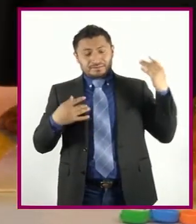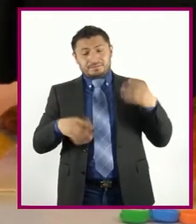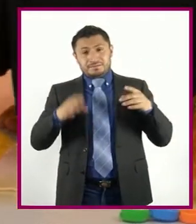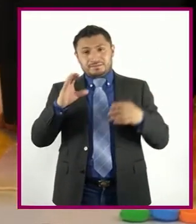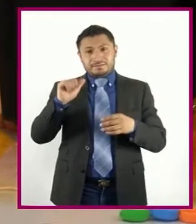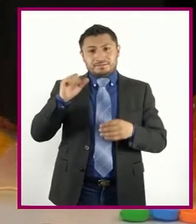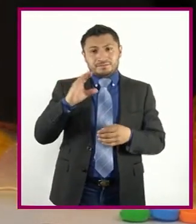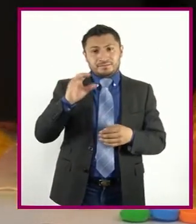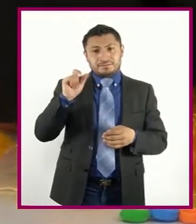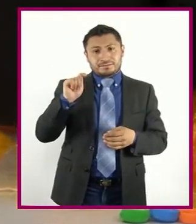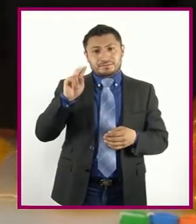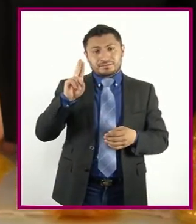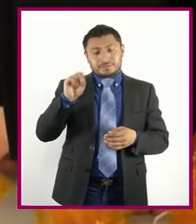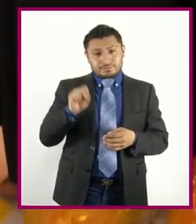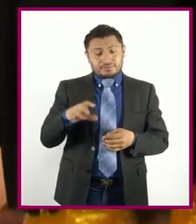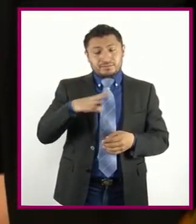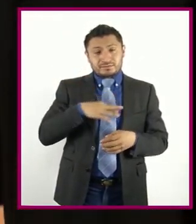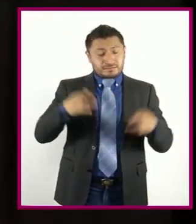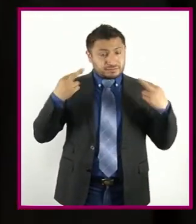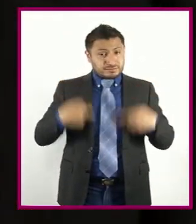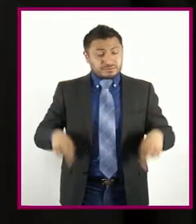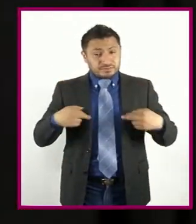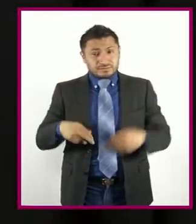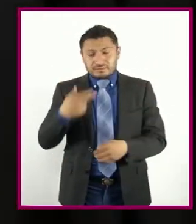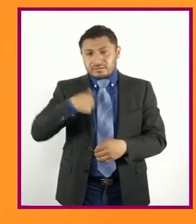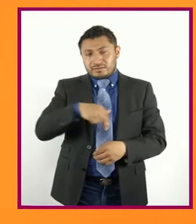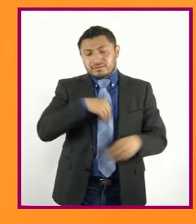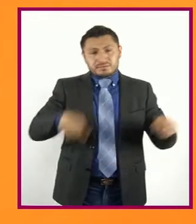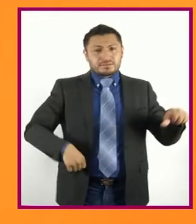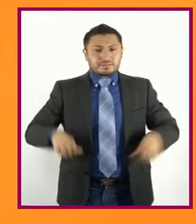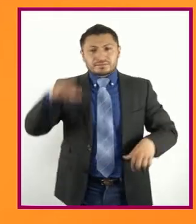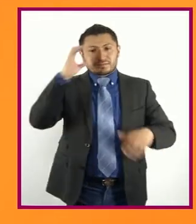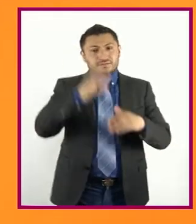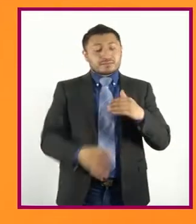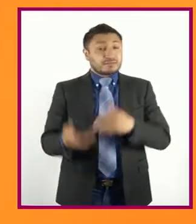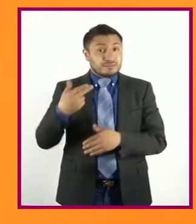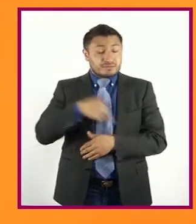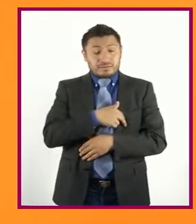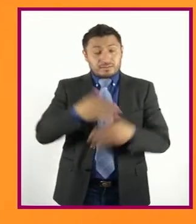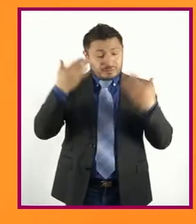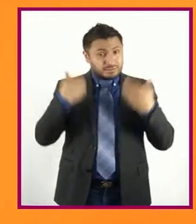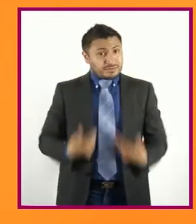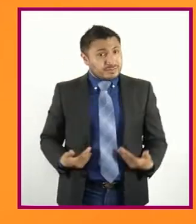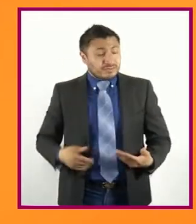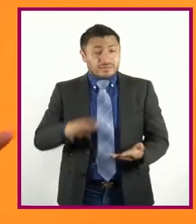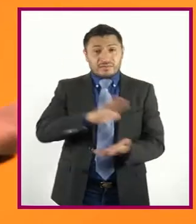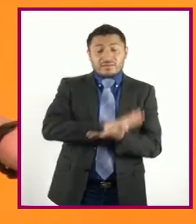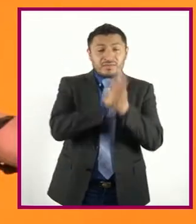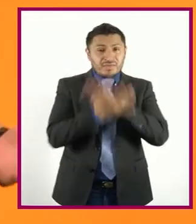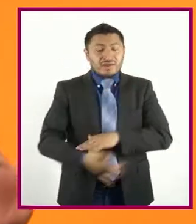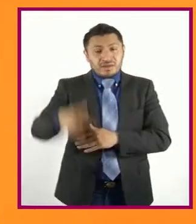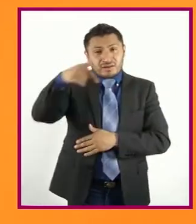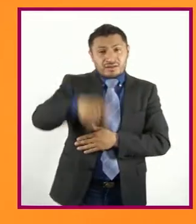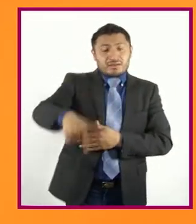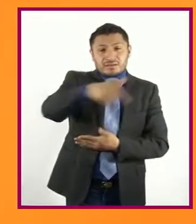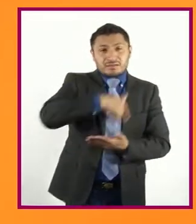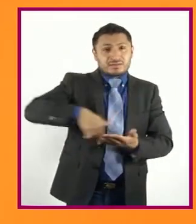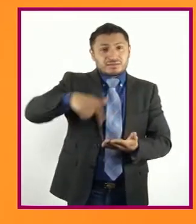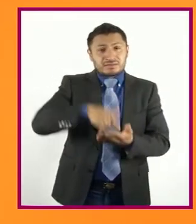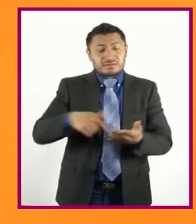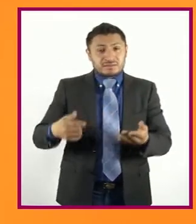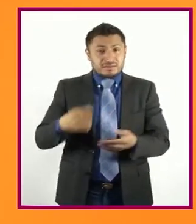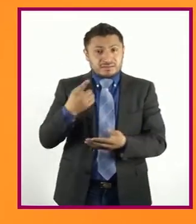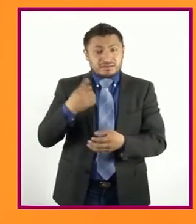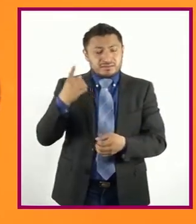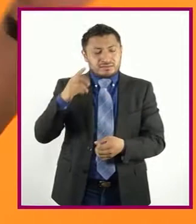cactus Y el vestuario Estamos terminando La actividad Nosotras Transformamos Este espacio Que era a